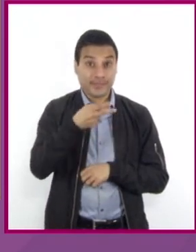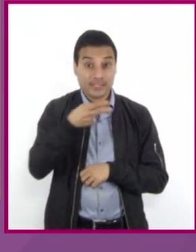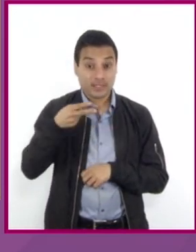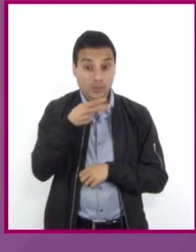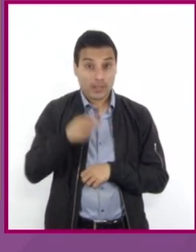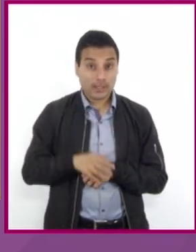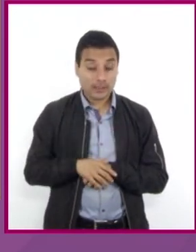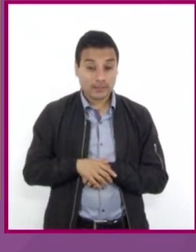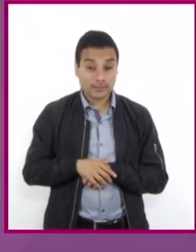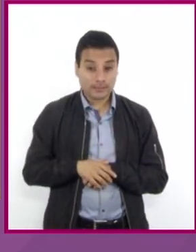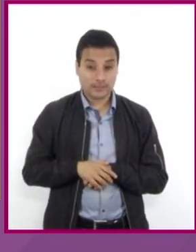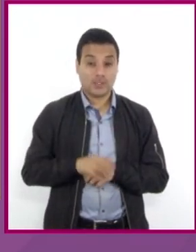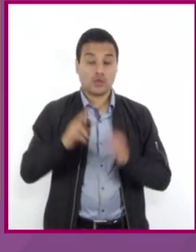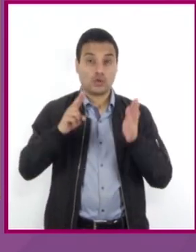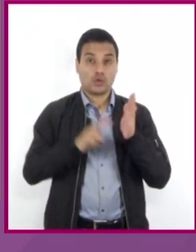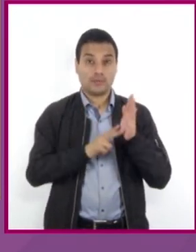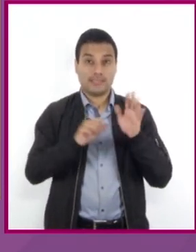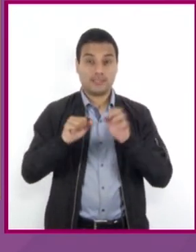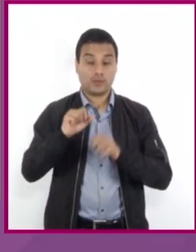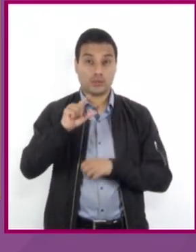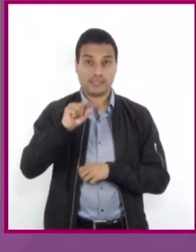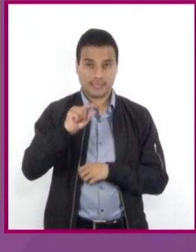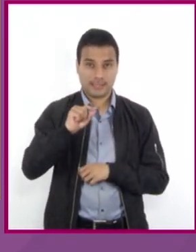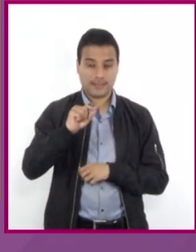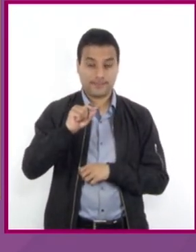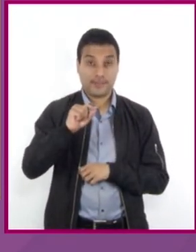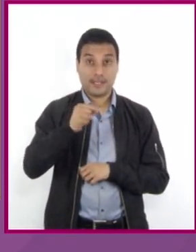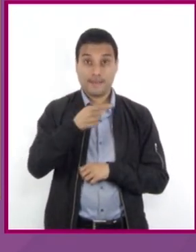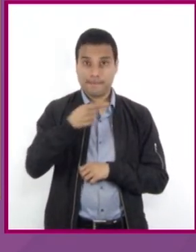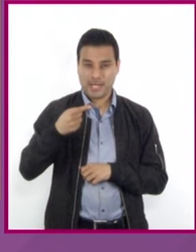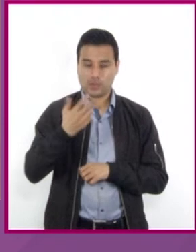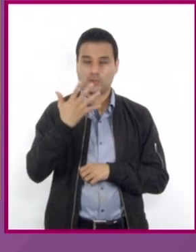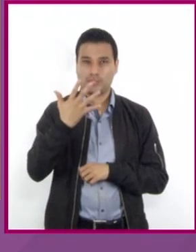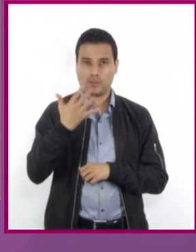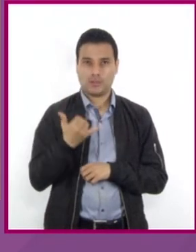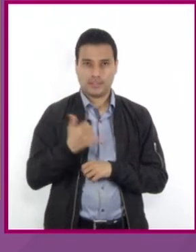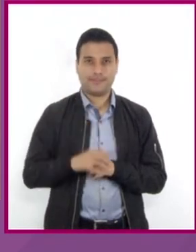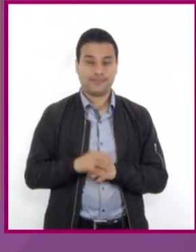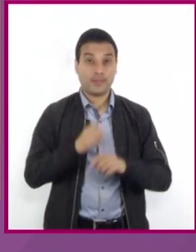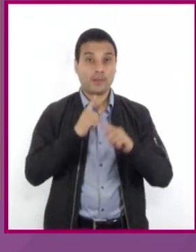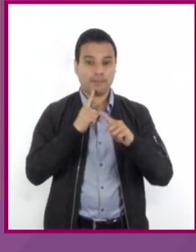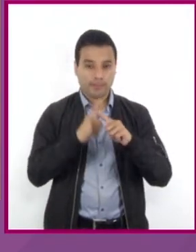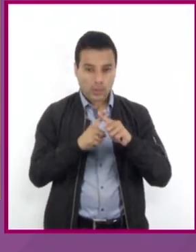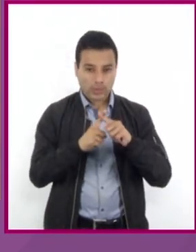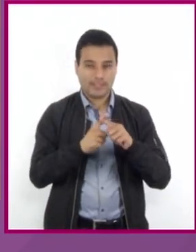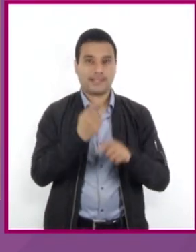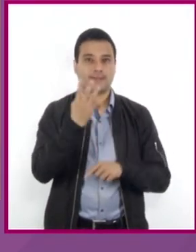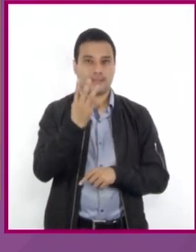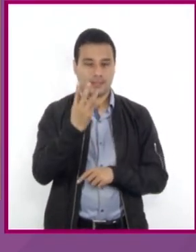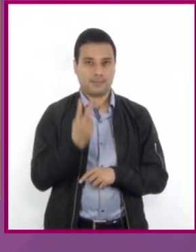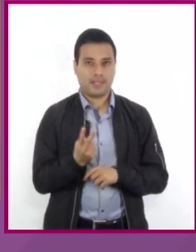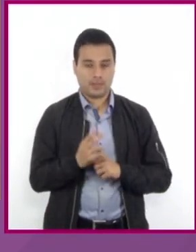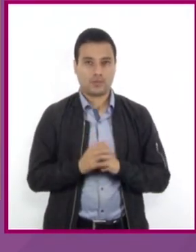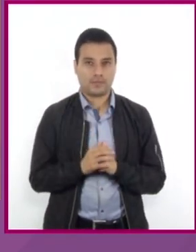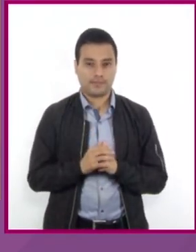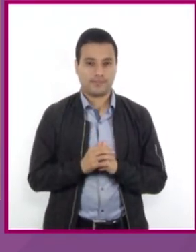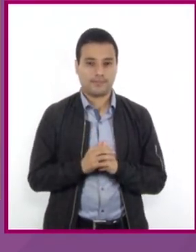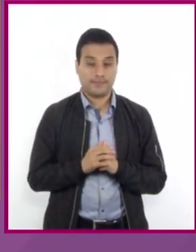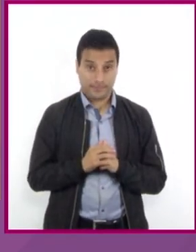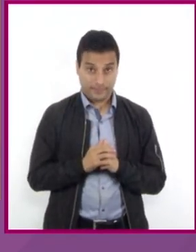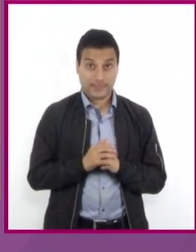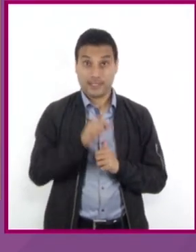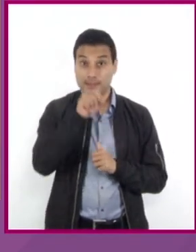a 2670 menos 5Y que multiplica 3 medios y a su vez